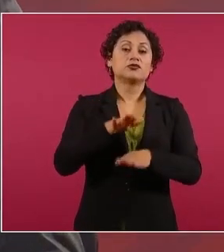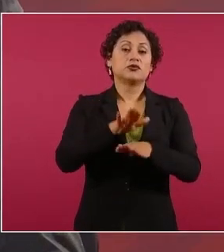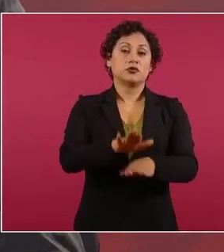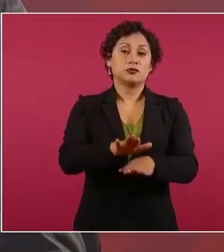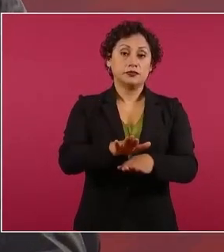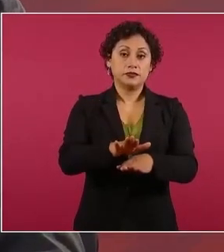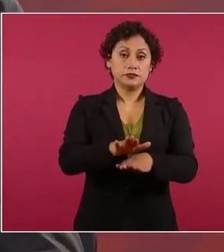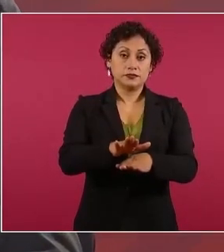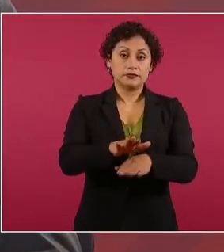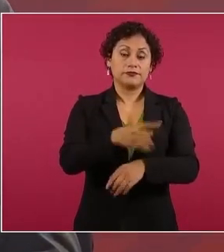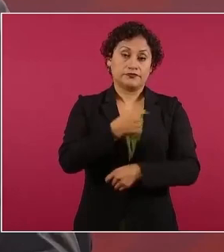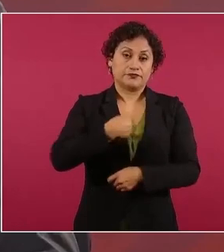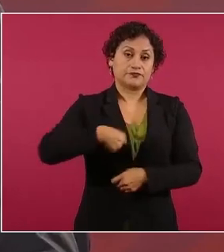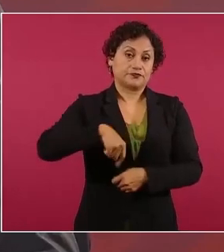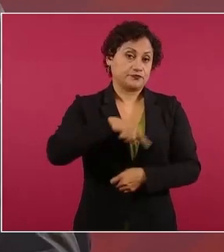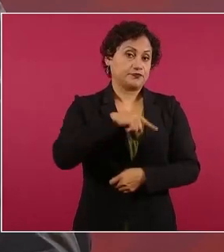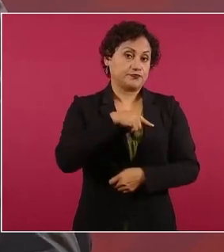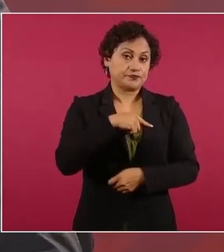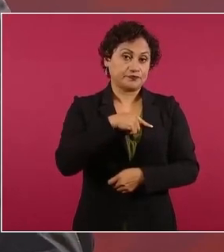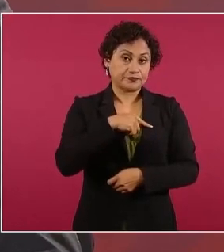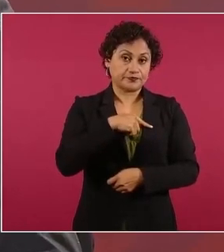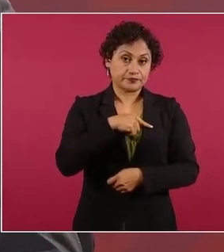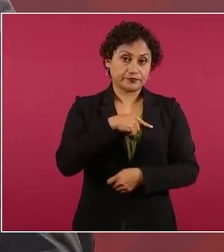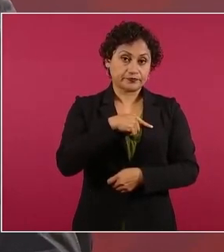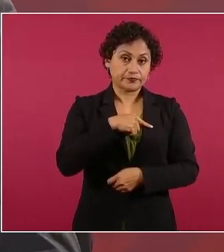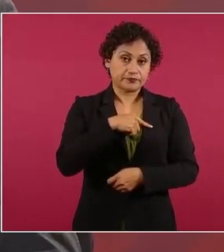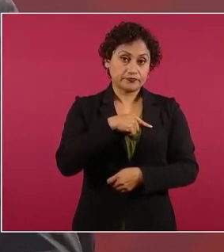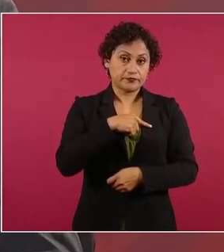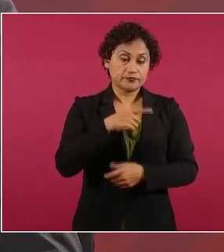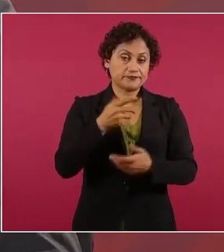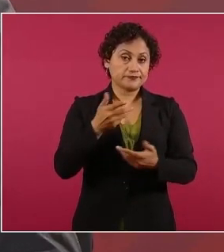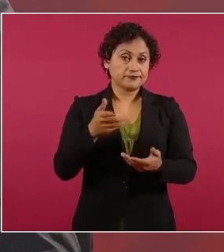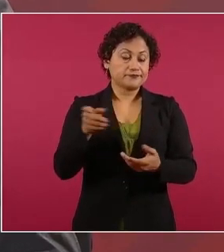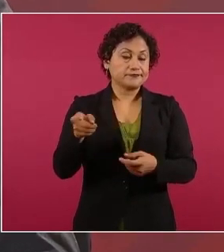sin fundamento